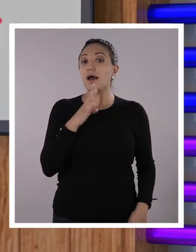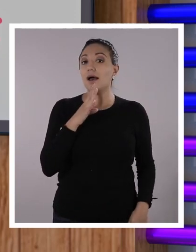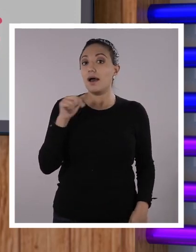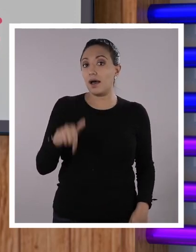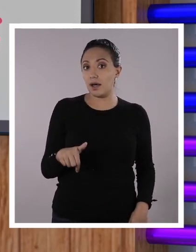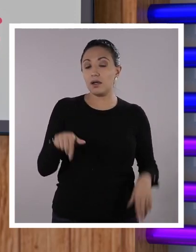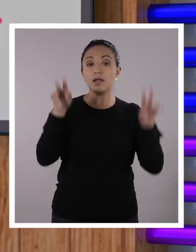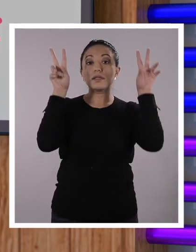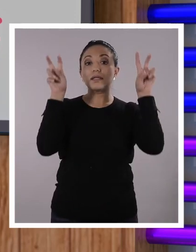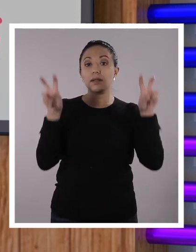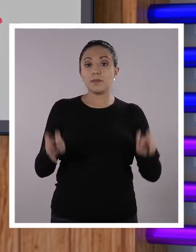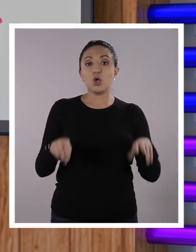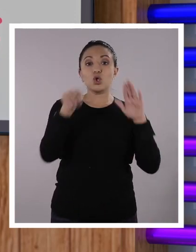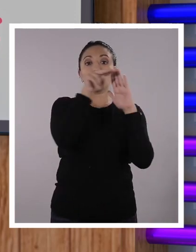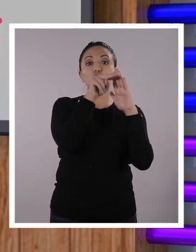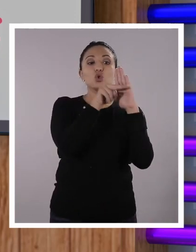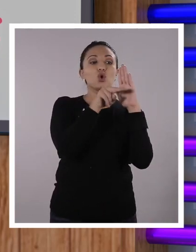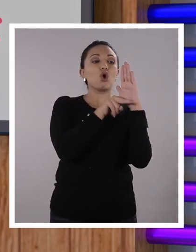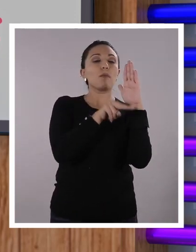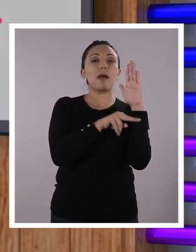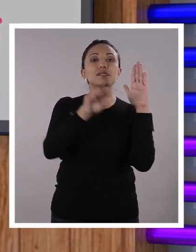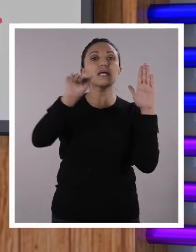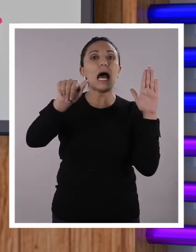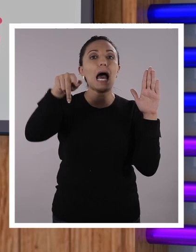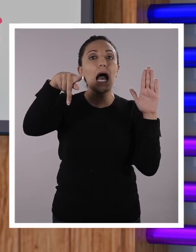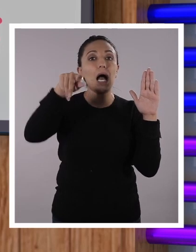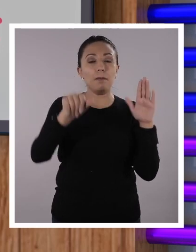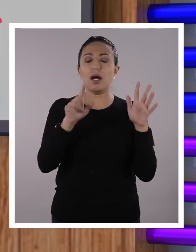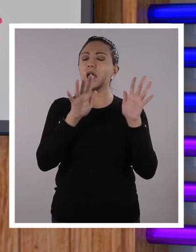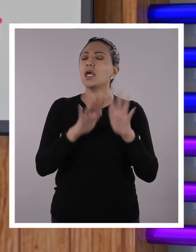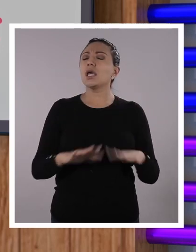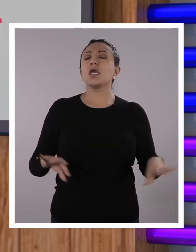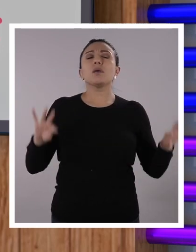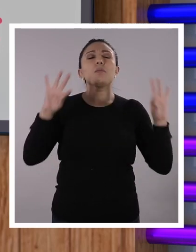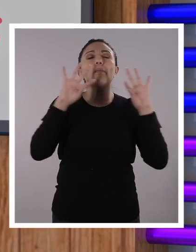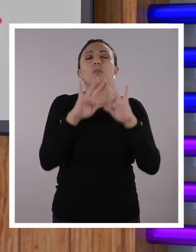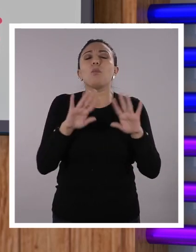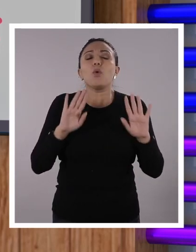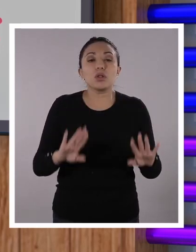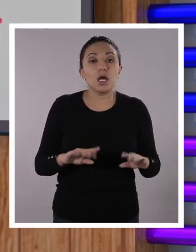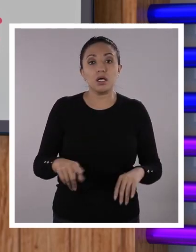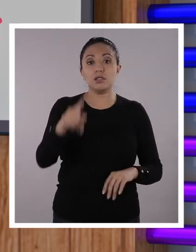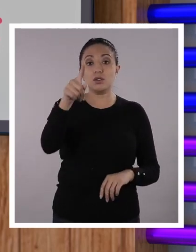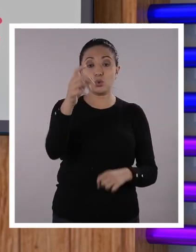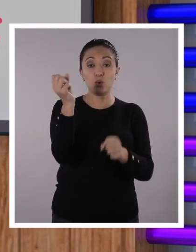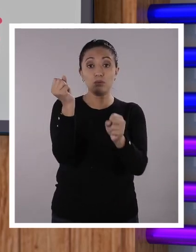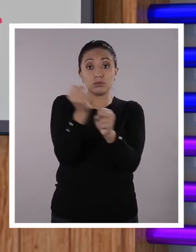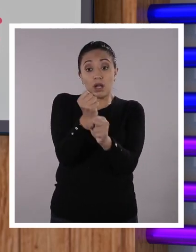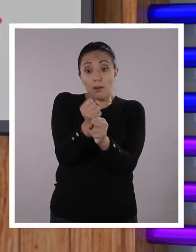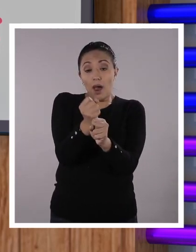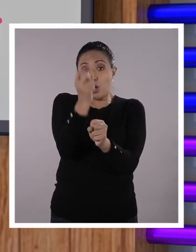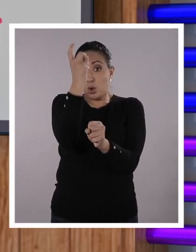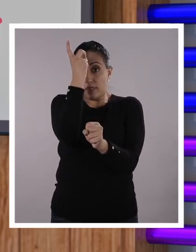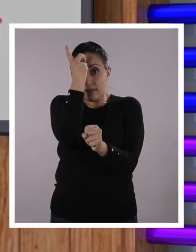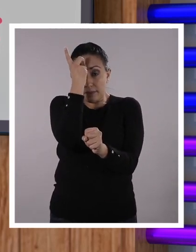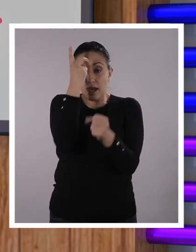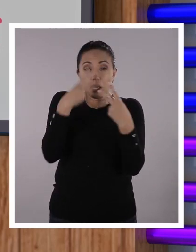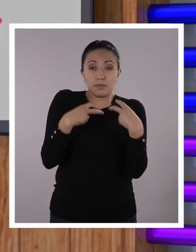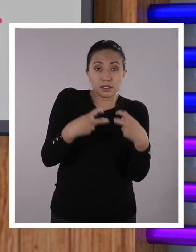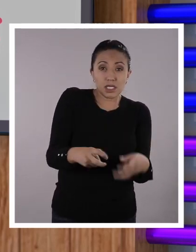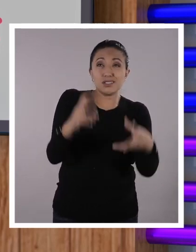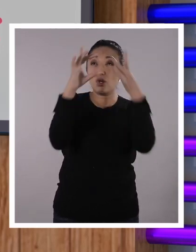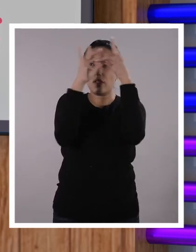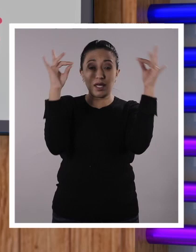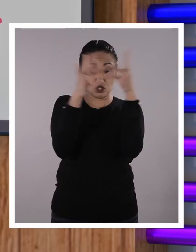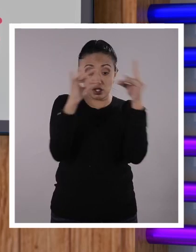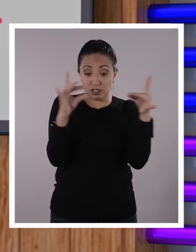sobre las normas APA, que son fundamentales cuando tú estás creando trabajos, investigaciones, cuando